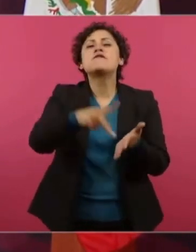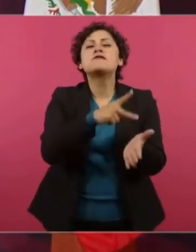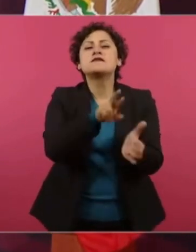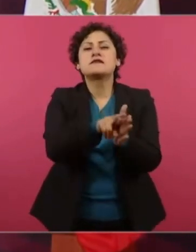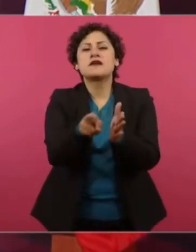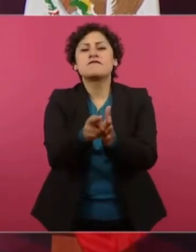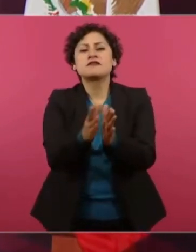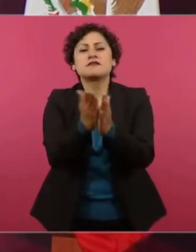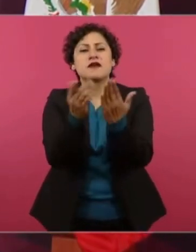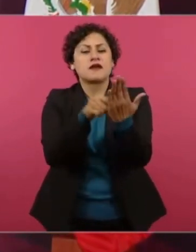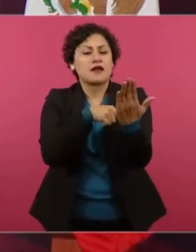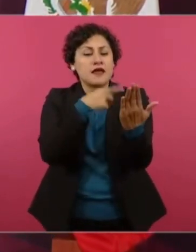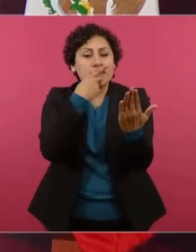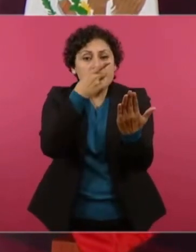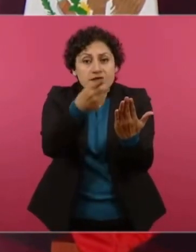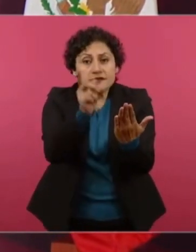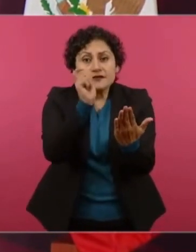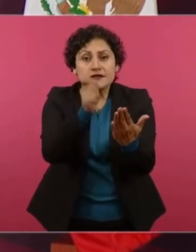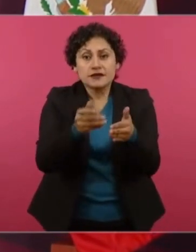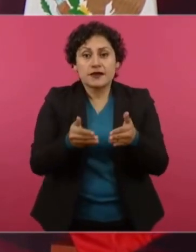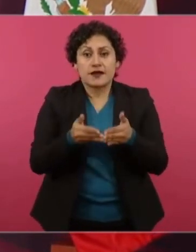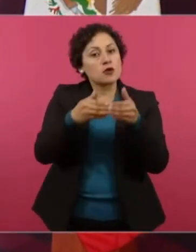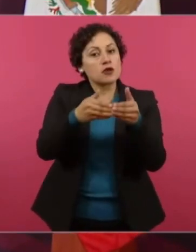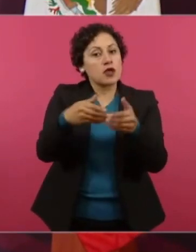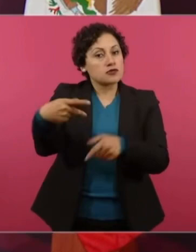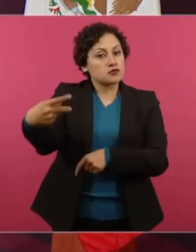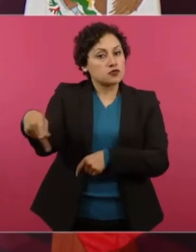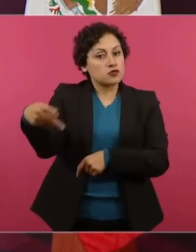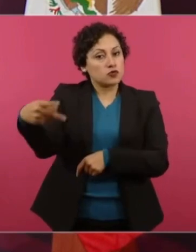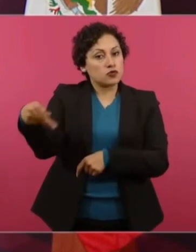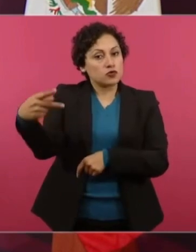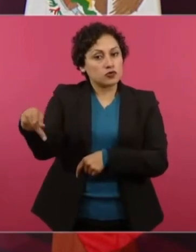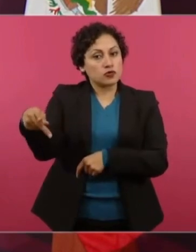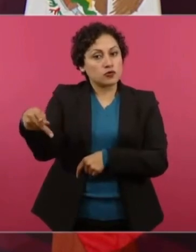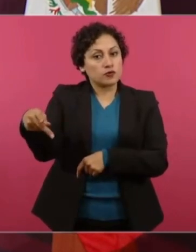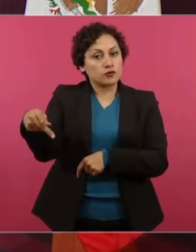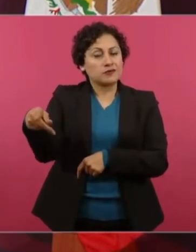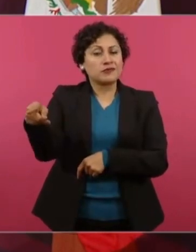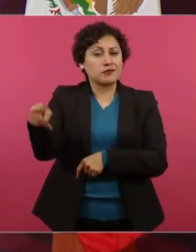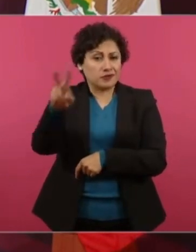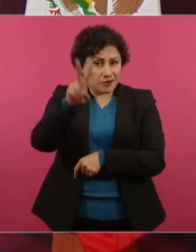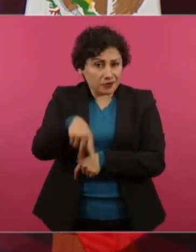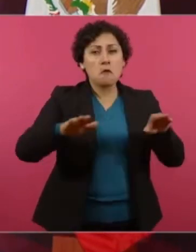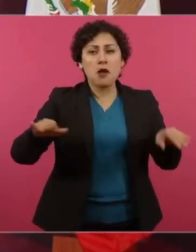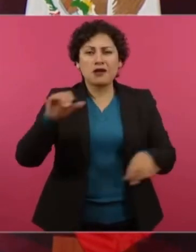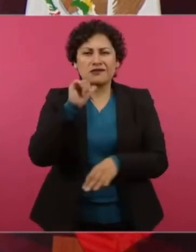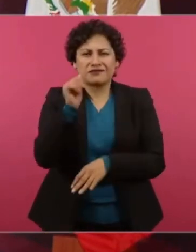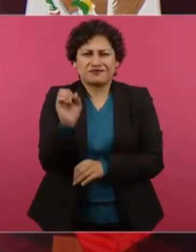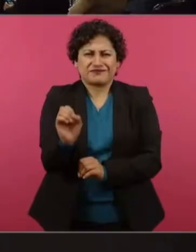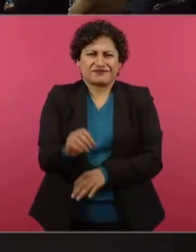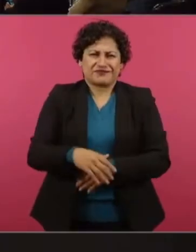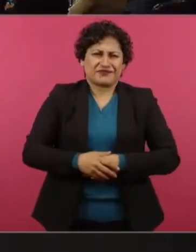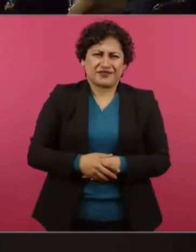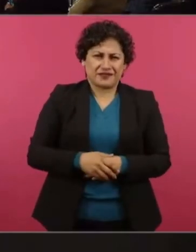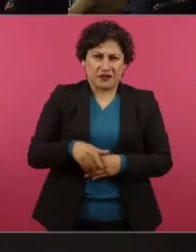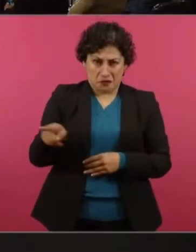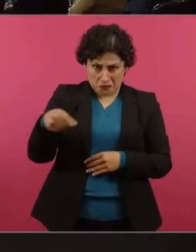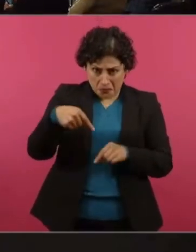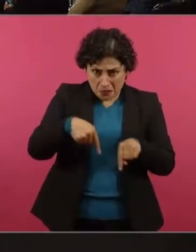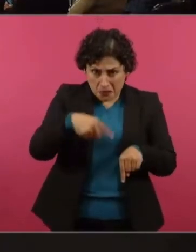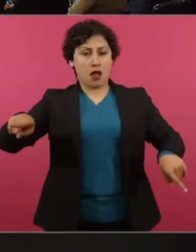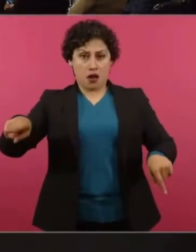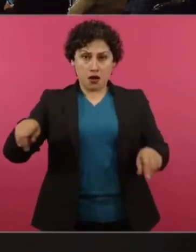de uno de estos potentados, que ni siquiera navega en los mares de México y